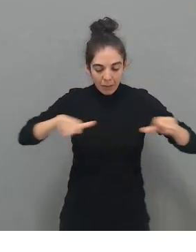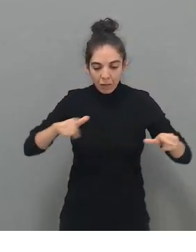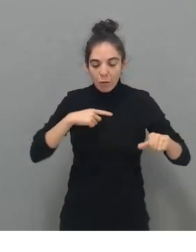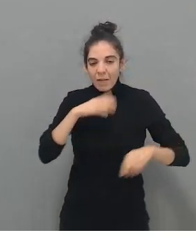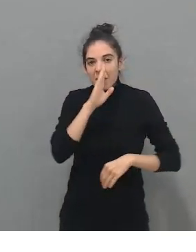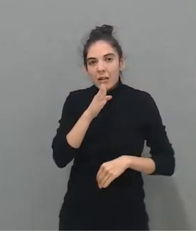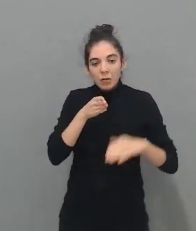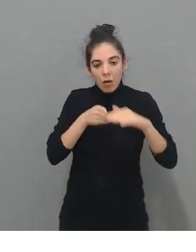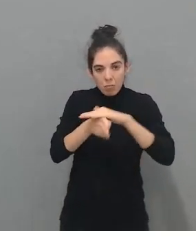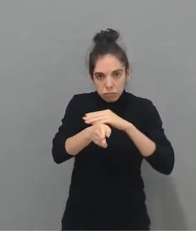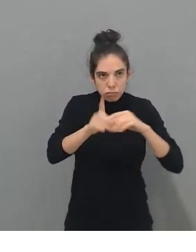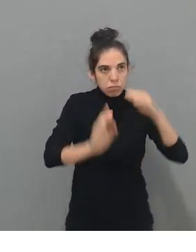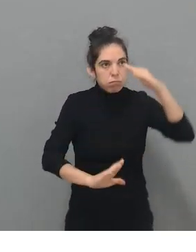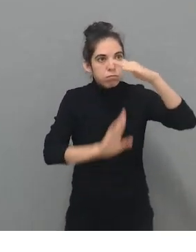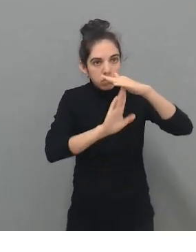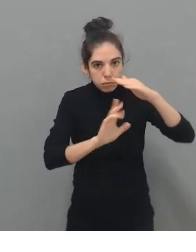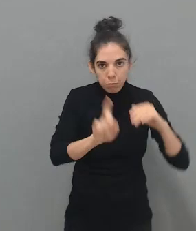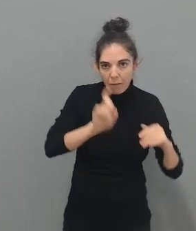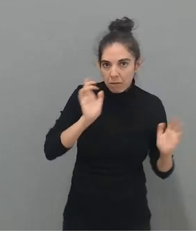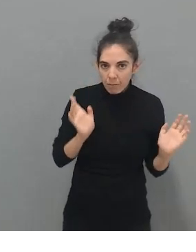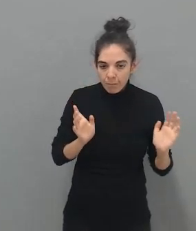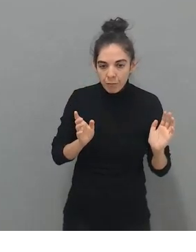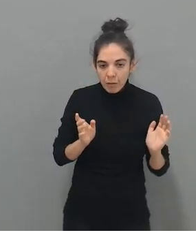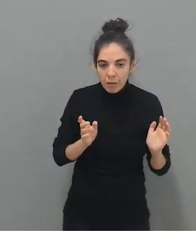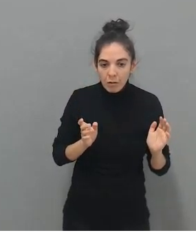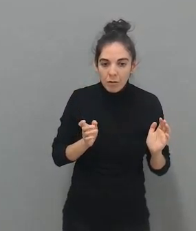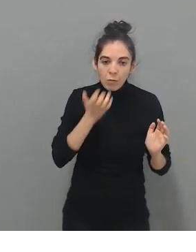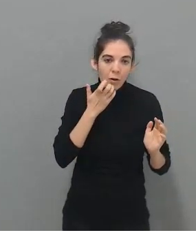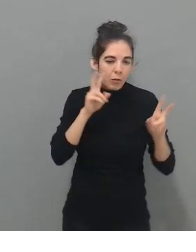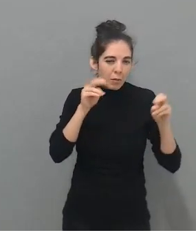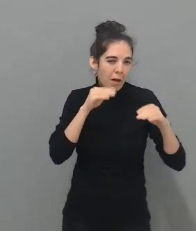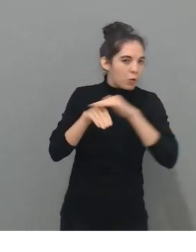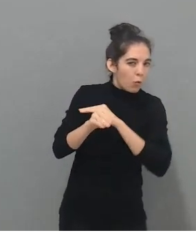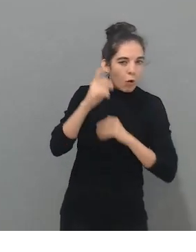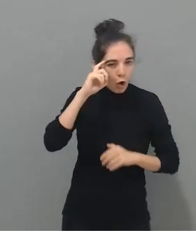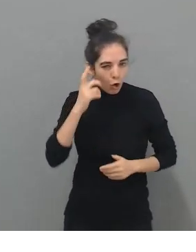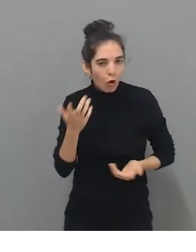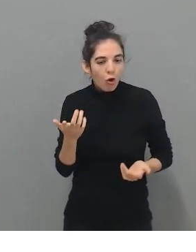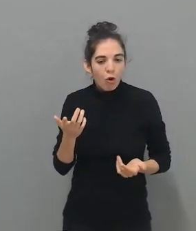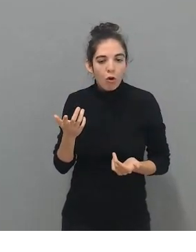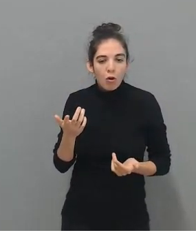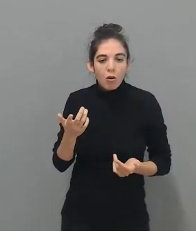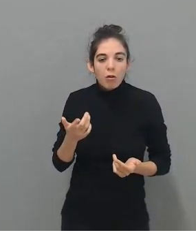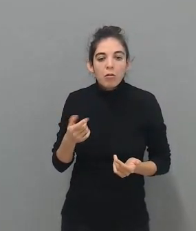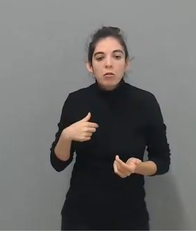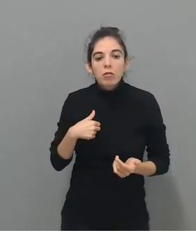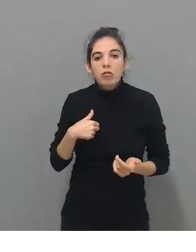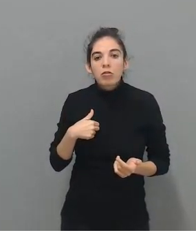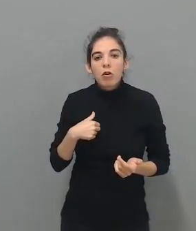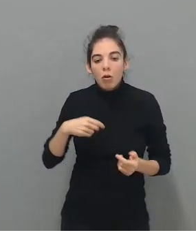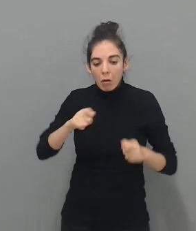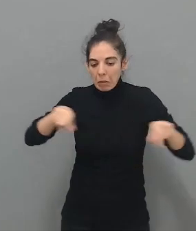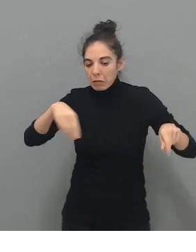sesión. Oye, pues quiere jugar al topo loco, lanzo el topo loco en la plataforma